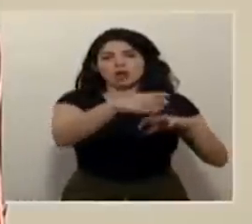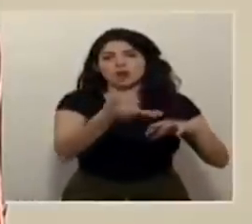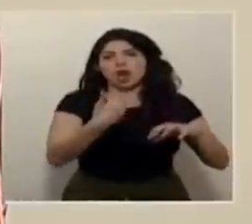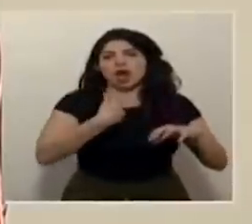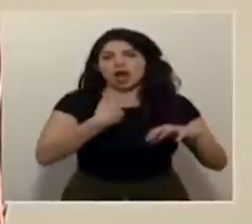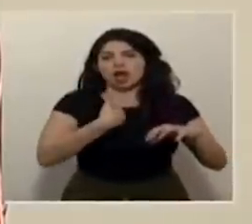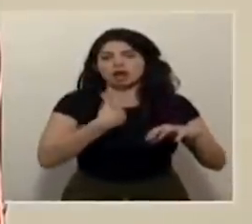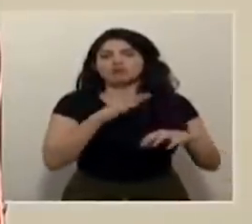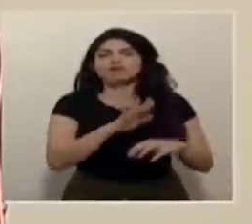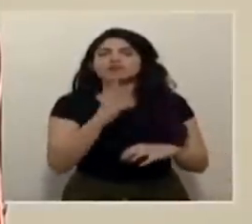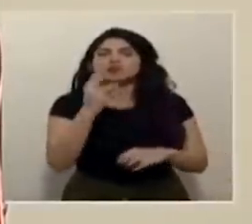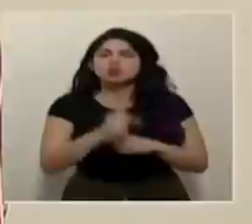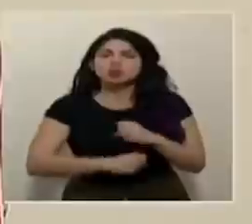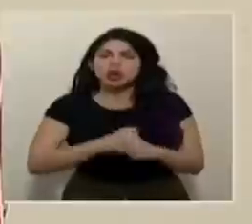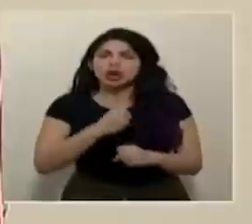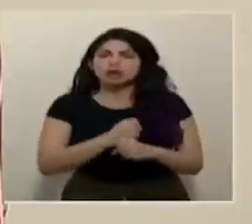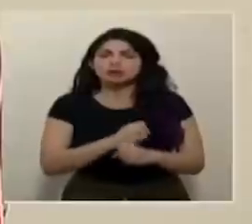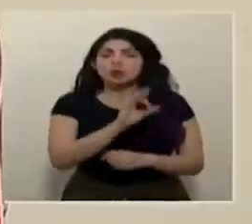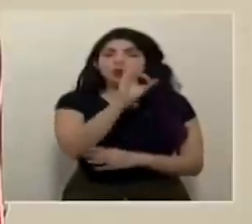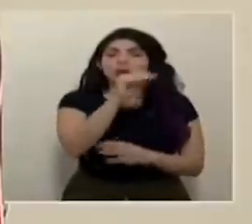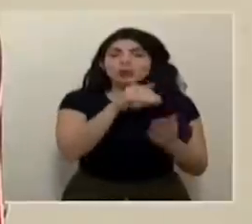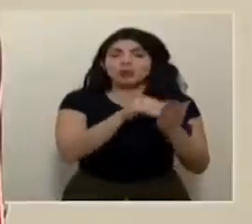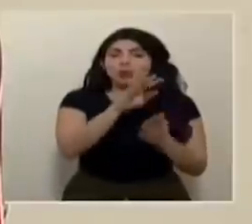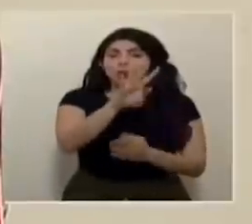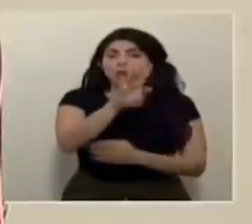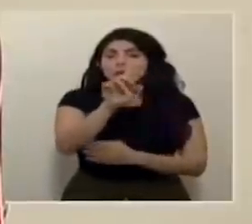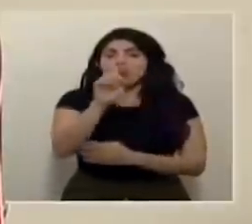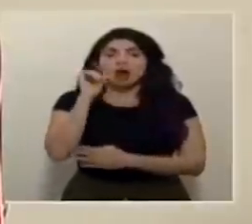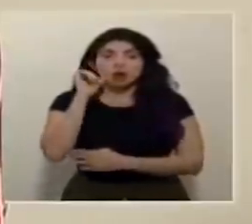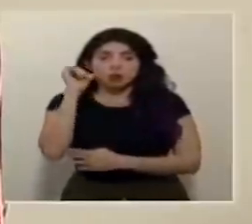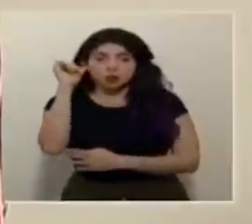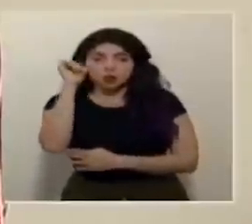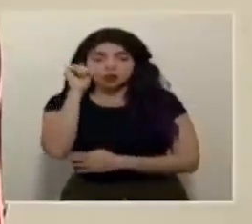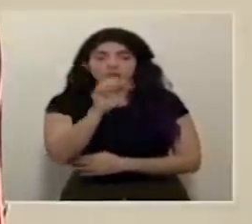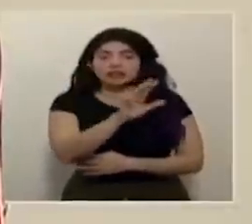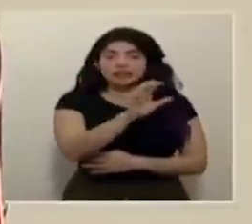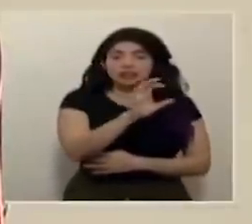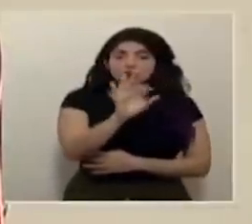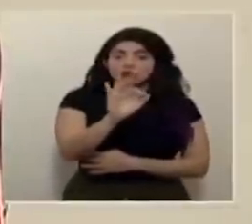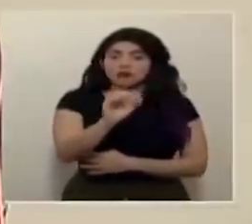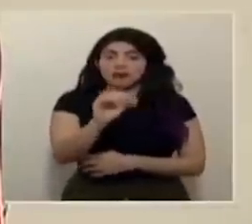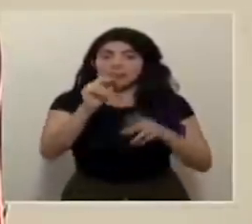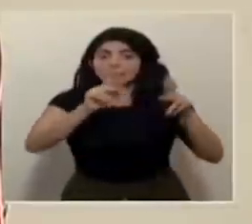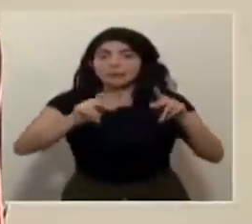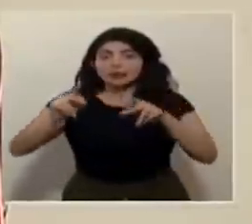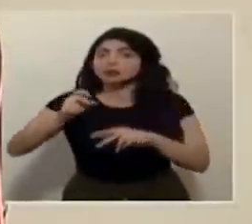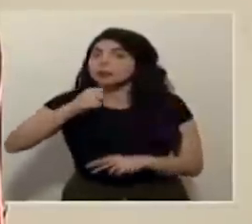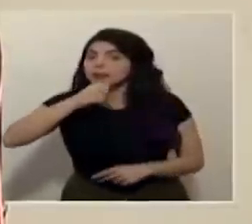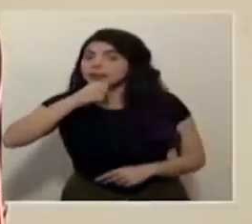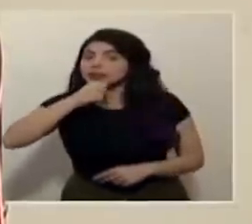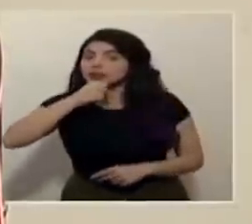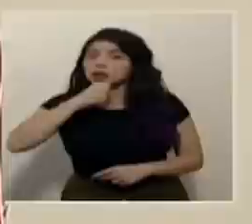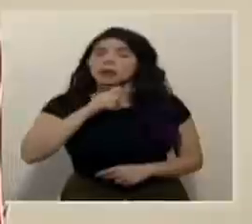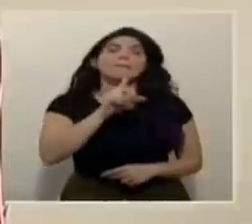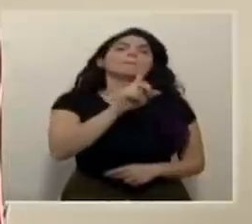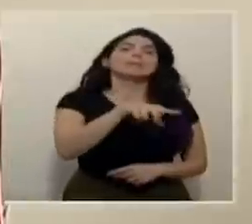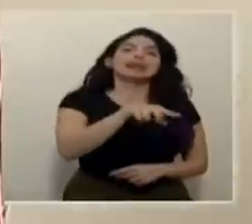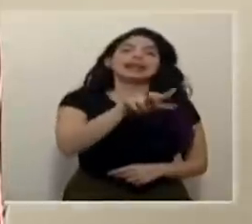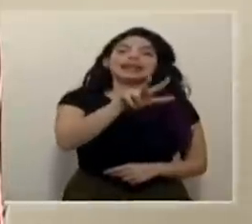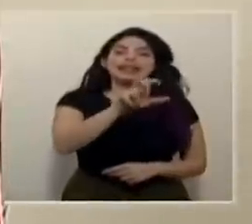Por edad son 9.041 adultos, 590 personas mayores y 1